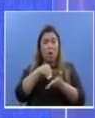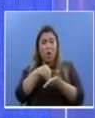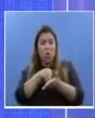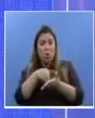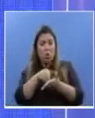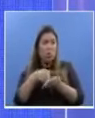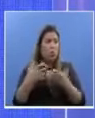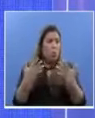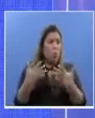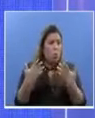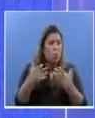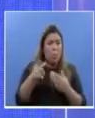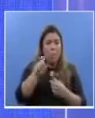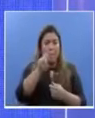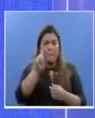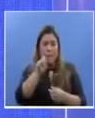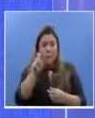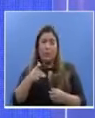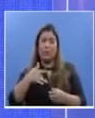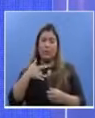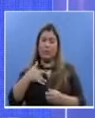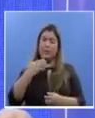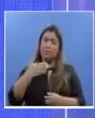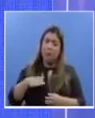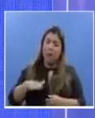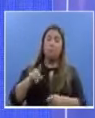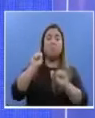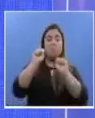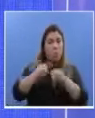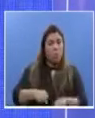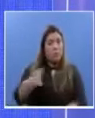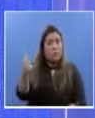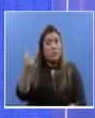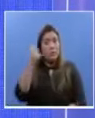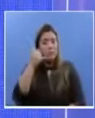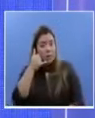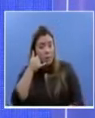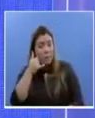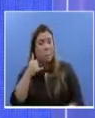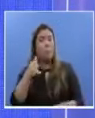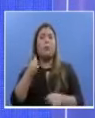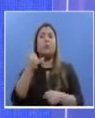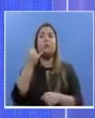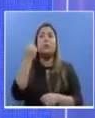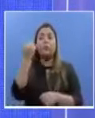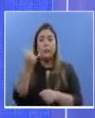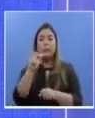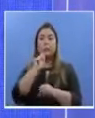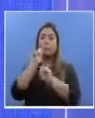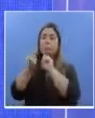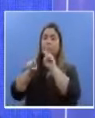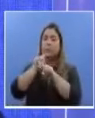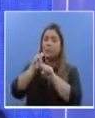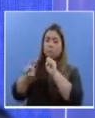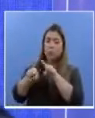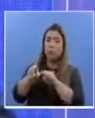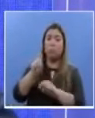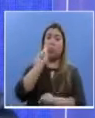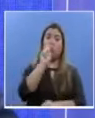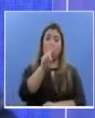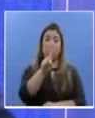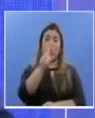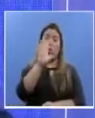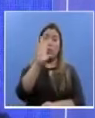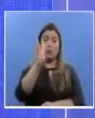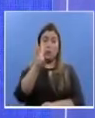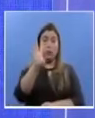con respecto a su sintomatología, pudieran llamar y si es necesario, en el 169,